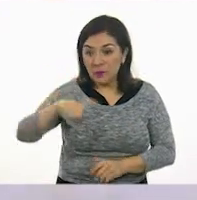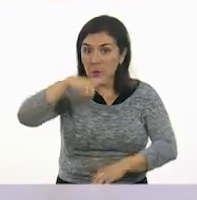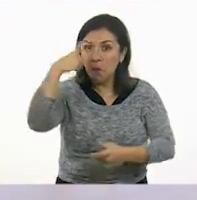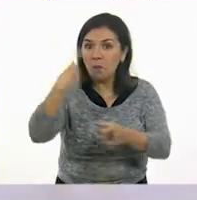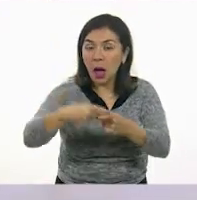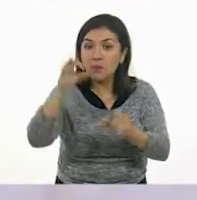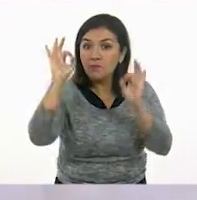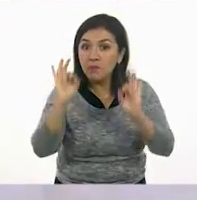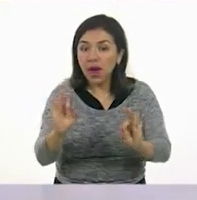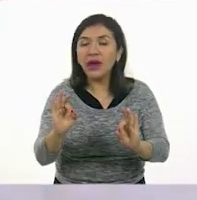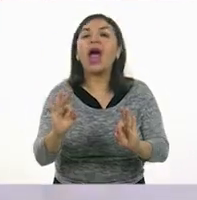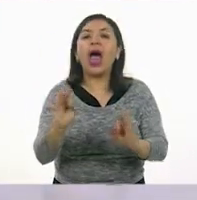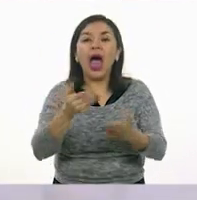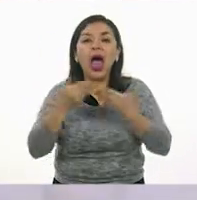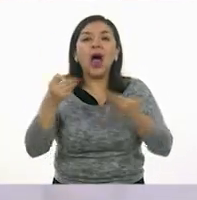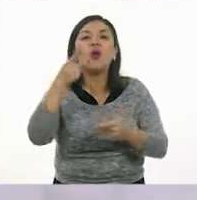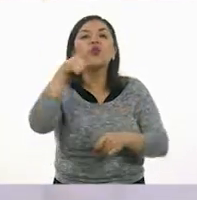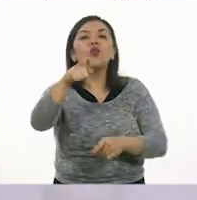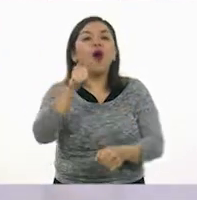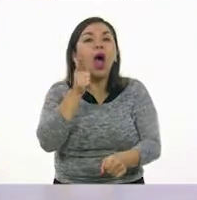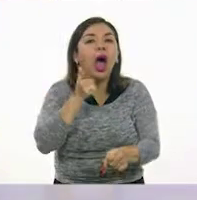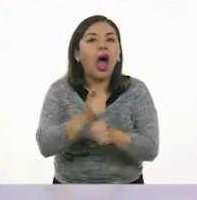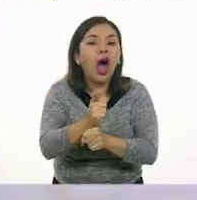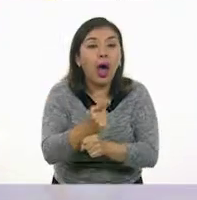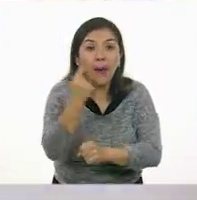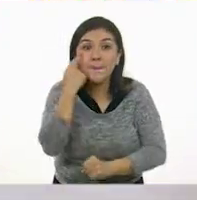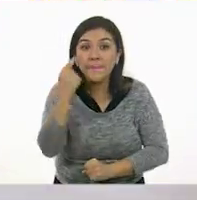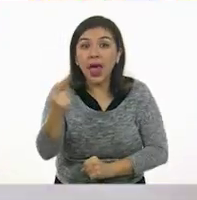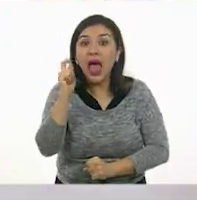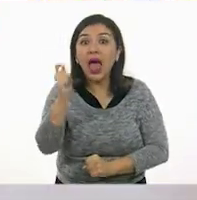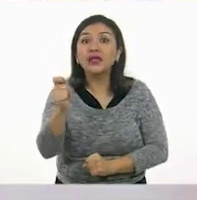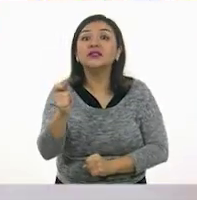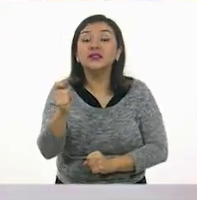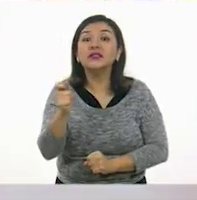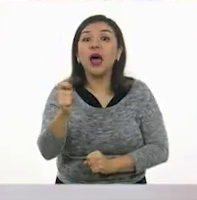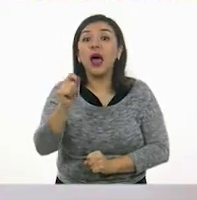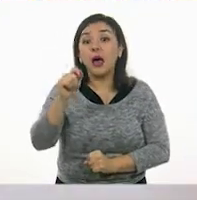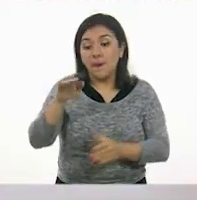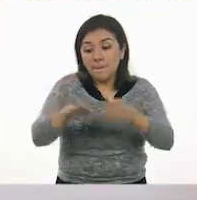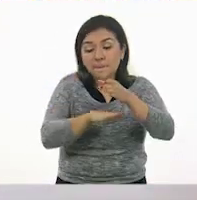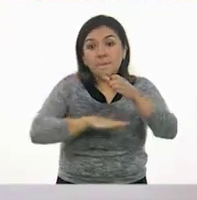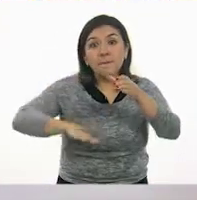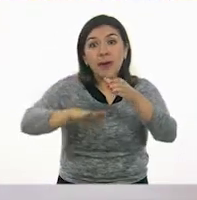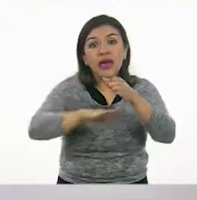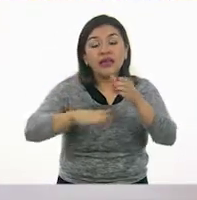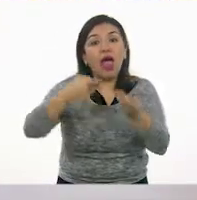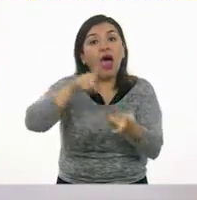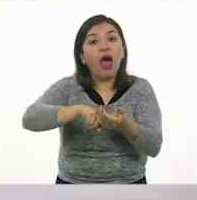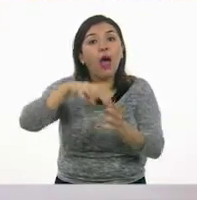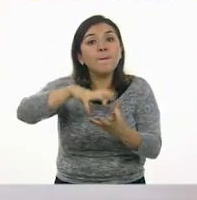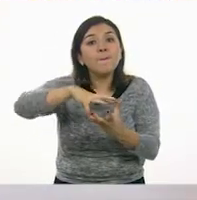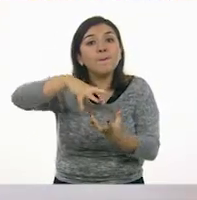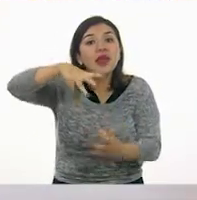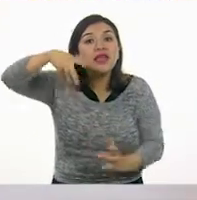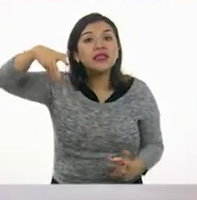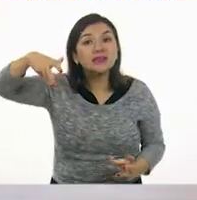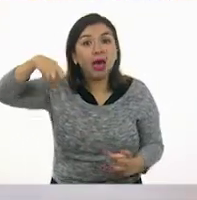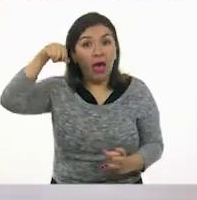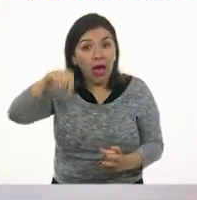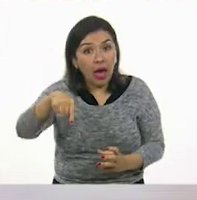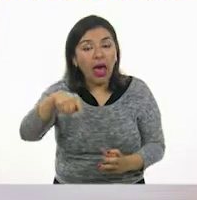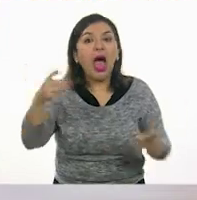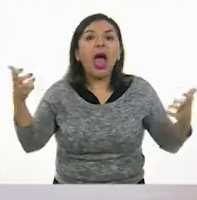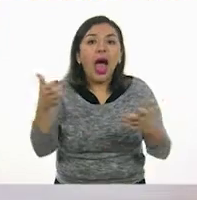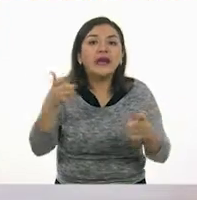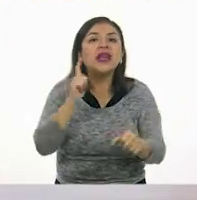lo que vamos a hacer es descubrir que esta es la base de un prisma. Y ese es el que vamos a hacer. Y ese vamos a